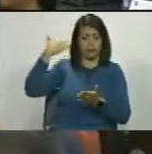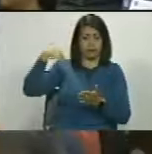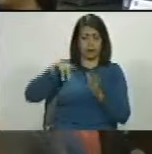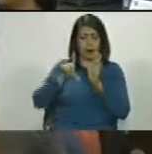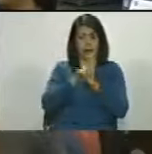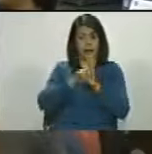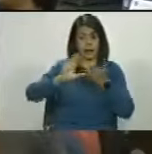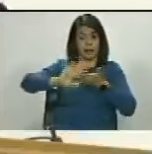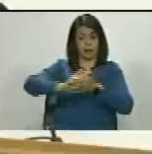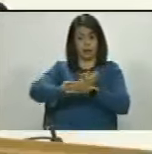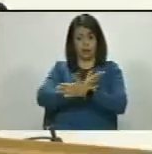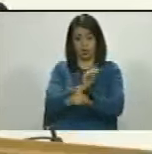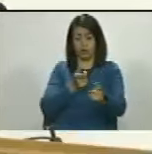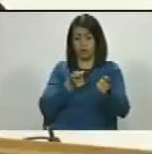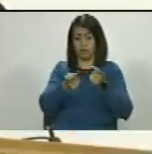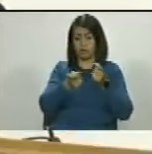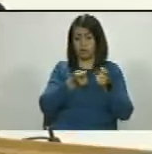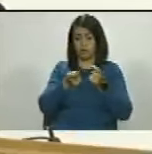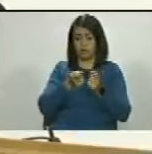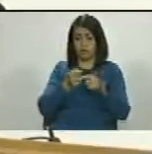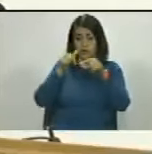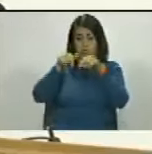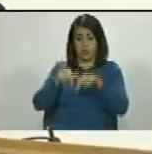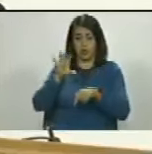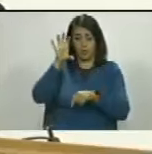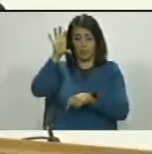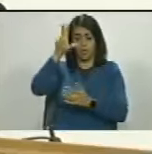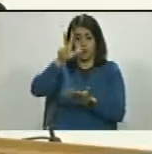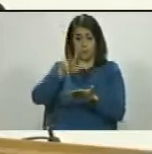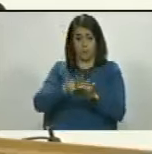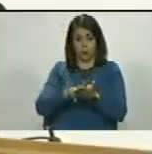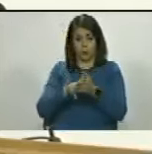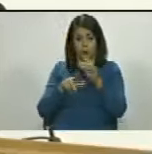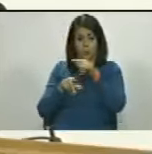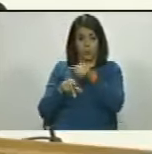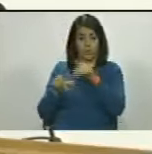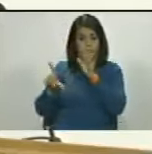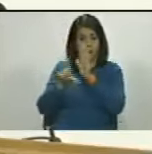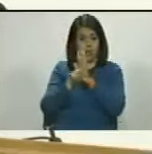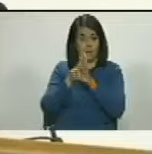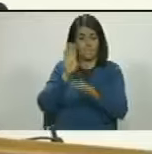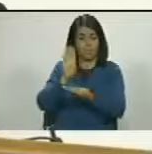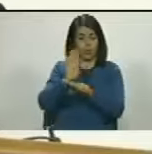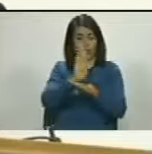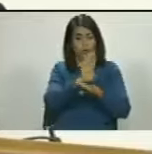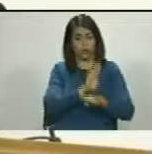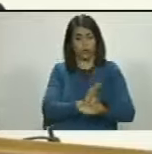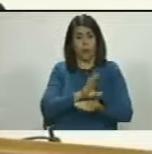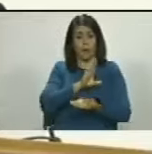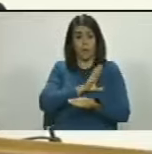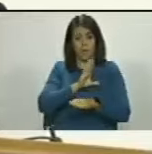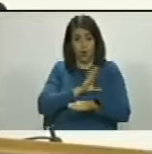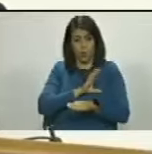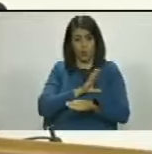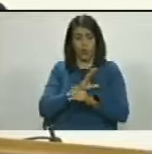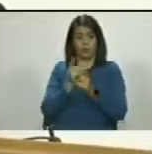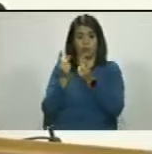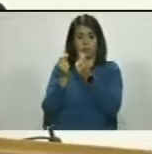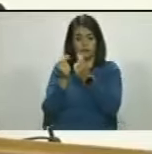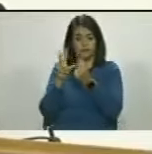la ley de extinción de dominio en este país aprobamos la ley de protección de bienes